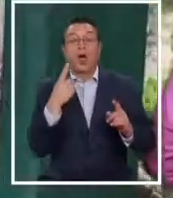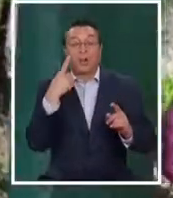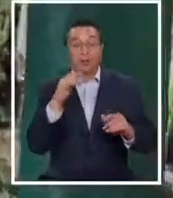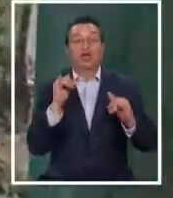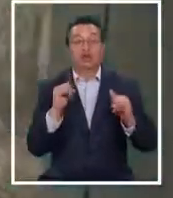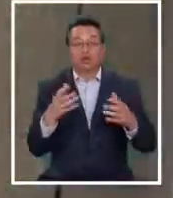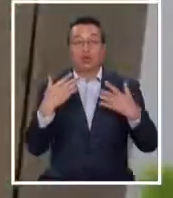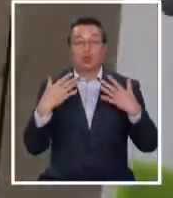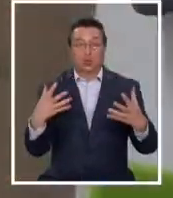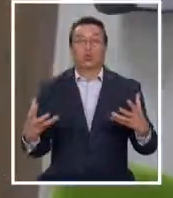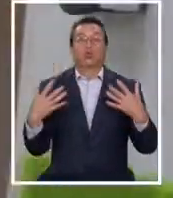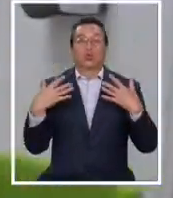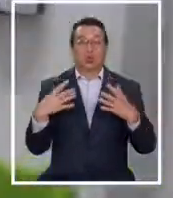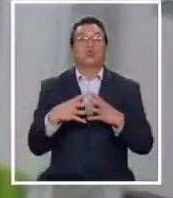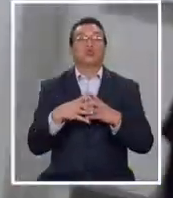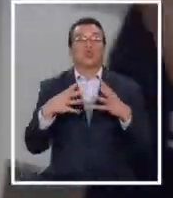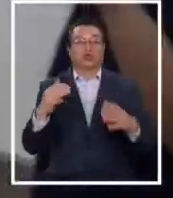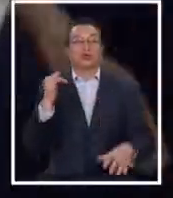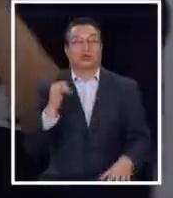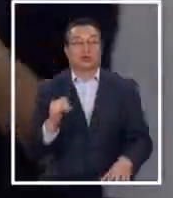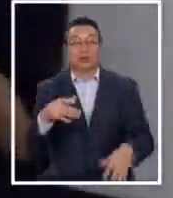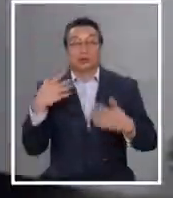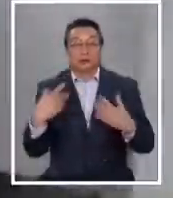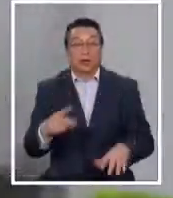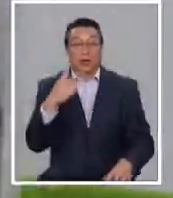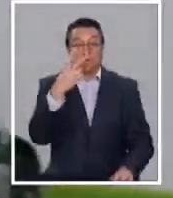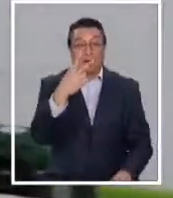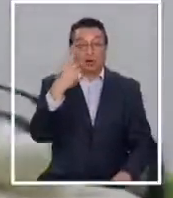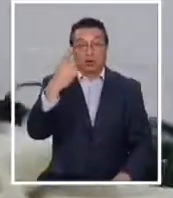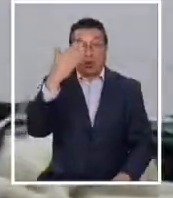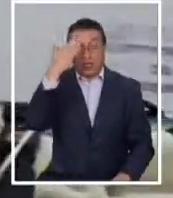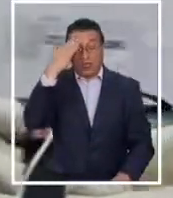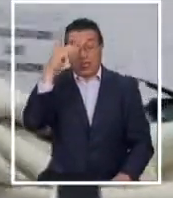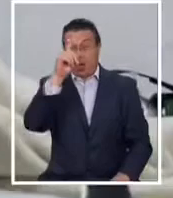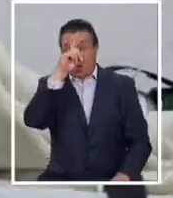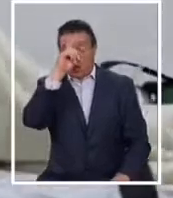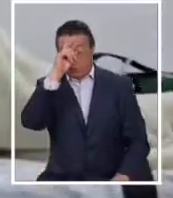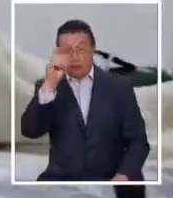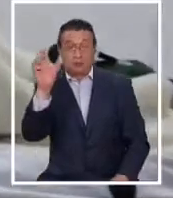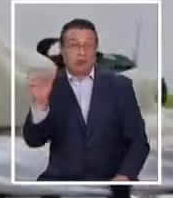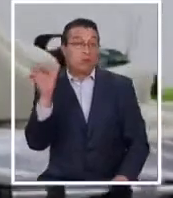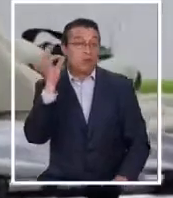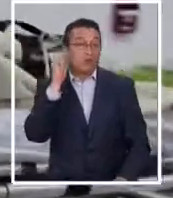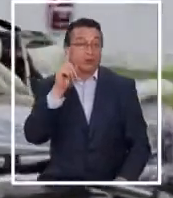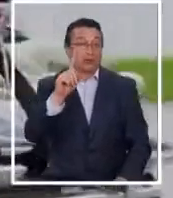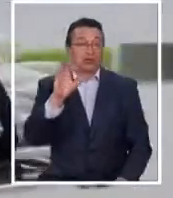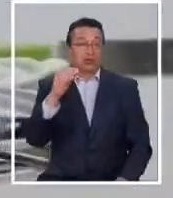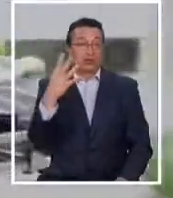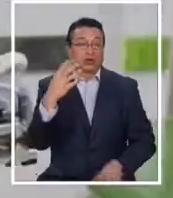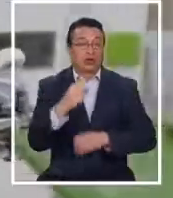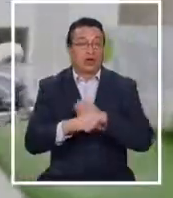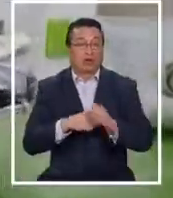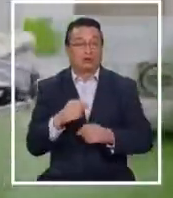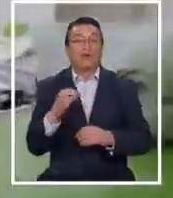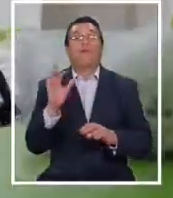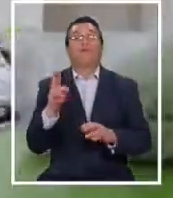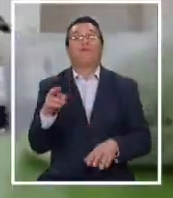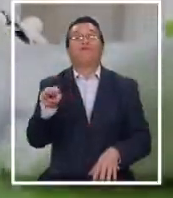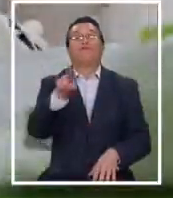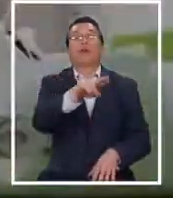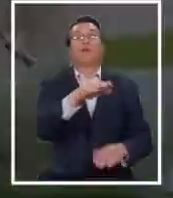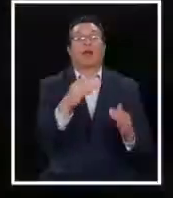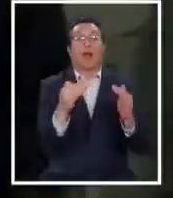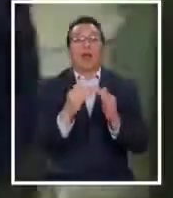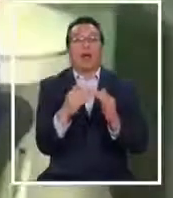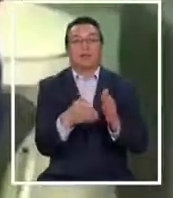bastante oxígeno. Ahora, luego de estar 21 días hospitalizada, la mujer de 104 años volvió finalmente a su hogar.